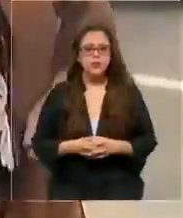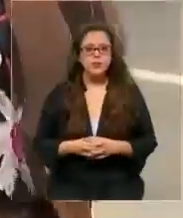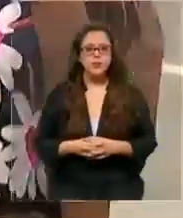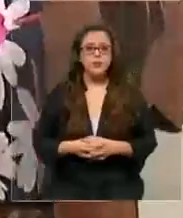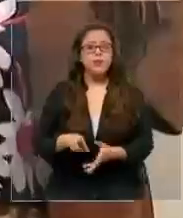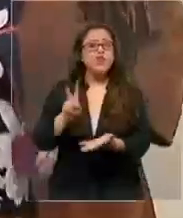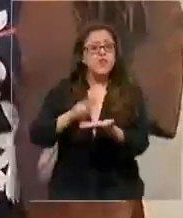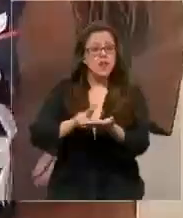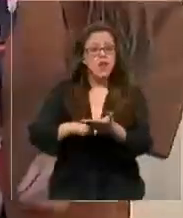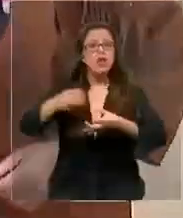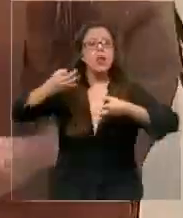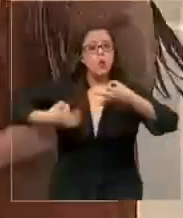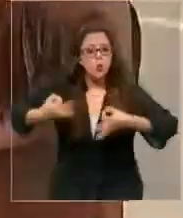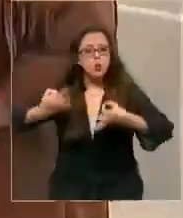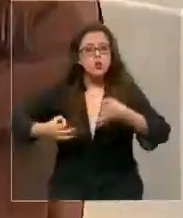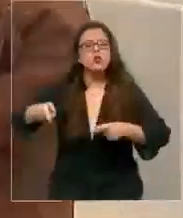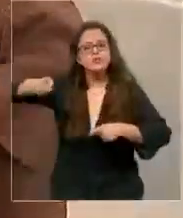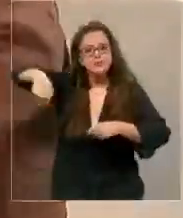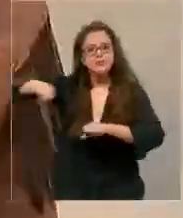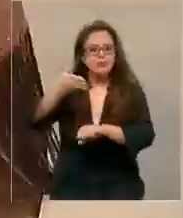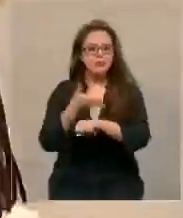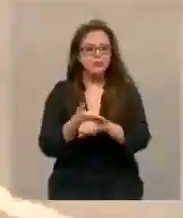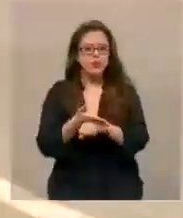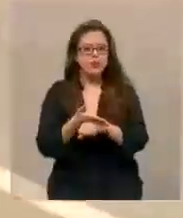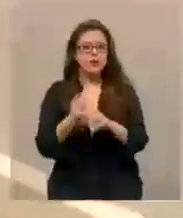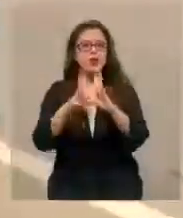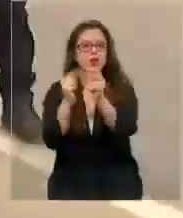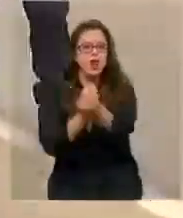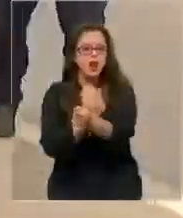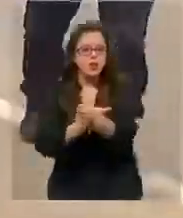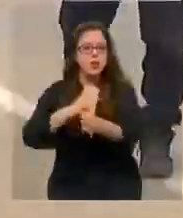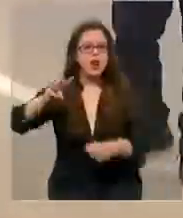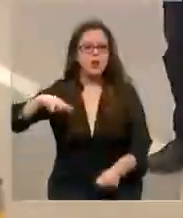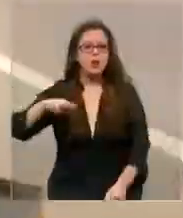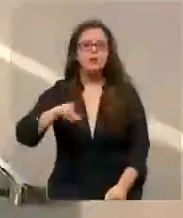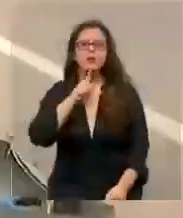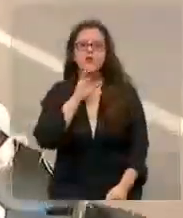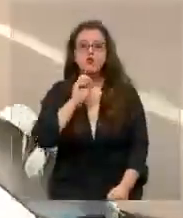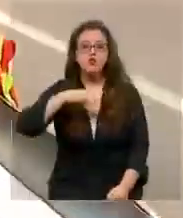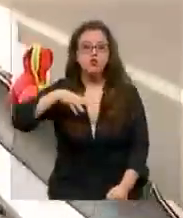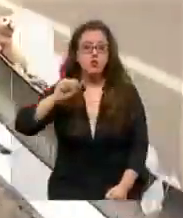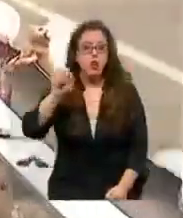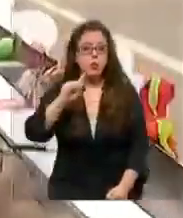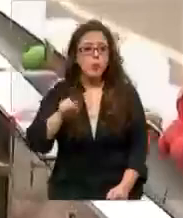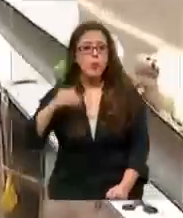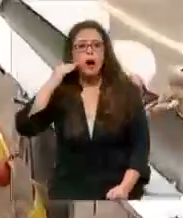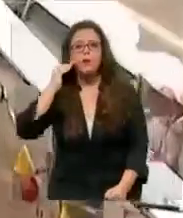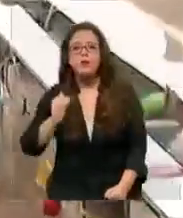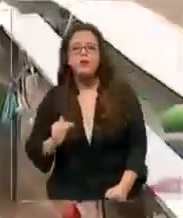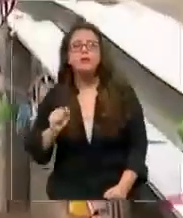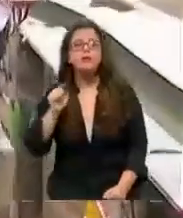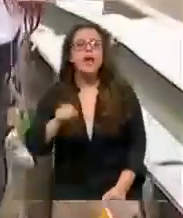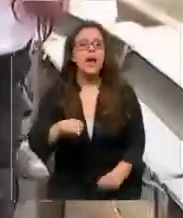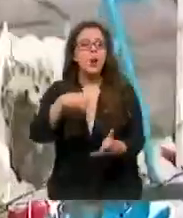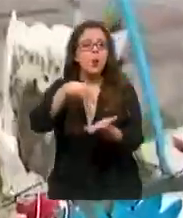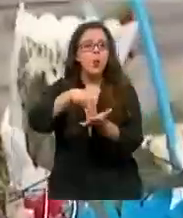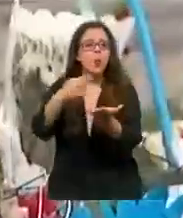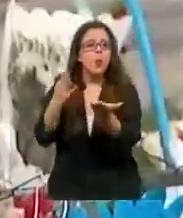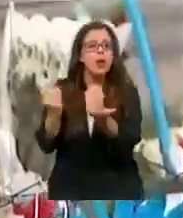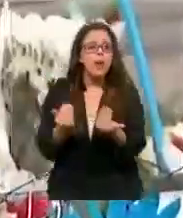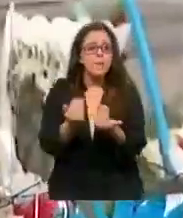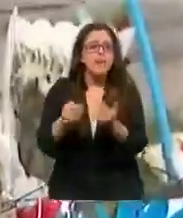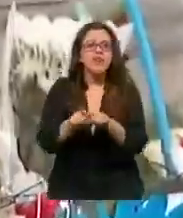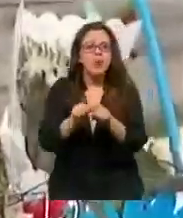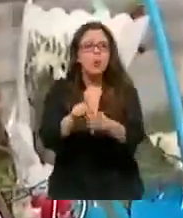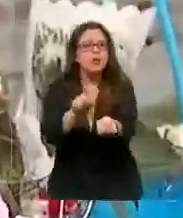Verdad y justicia, eso es lo que están pidiendo de parte de la familia materna de Tomás. Es una espera que se ha prolongado mucho